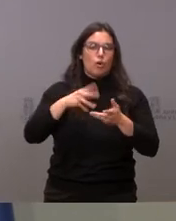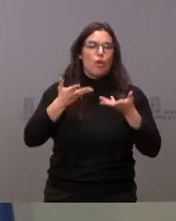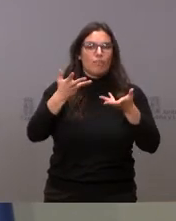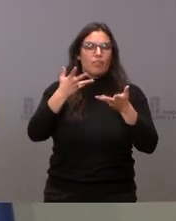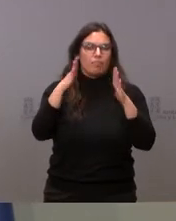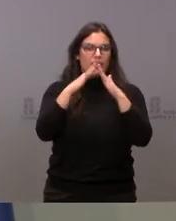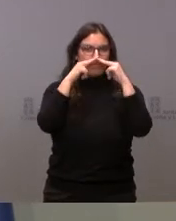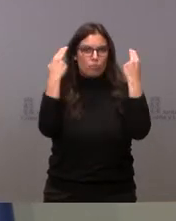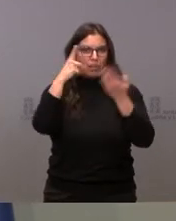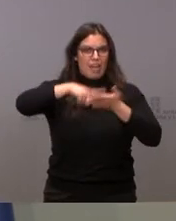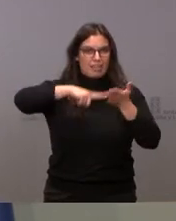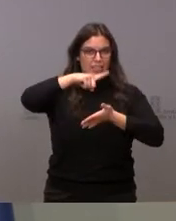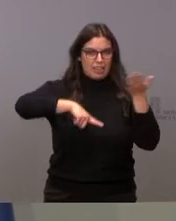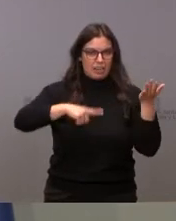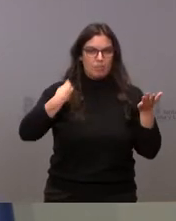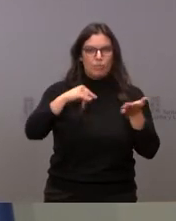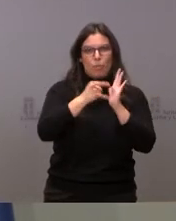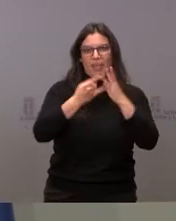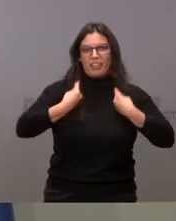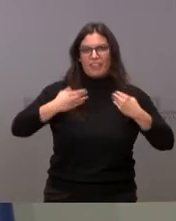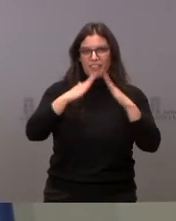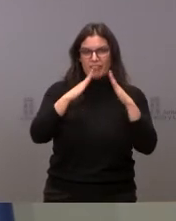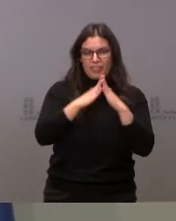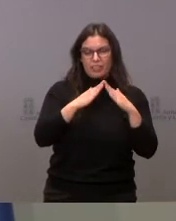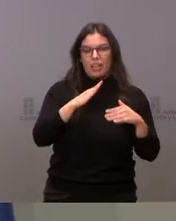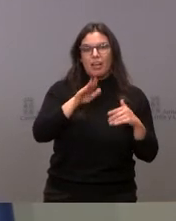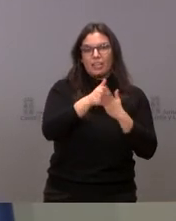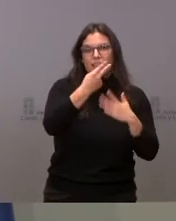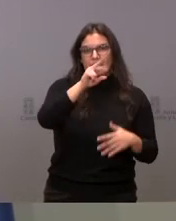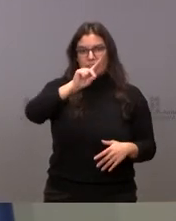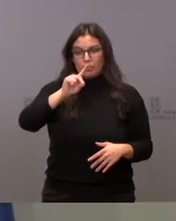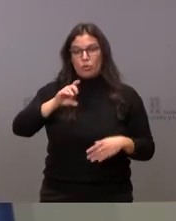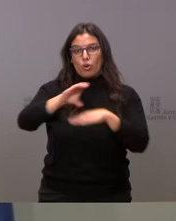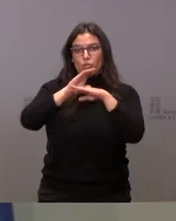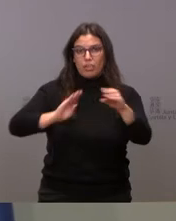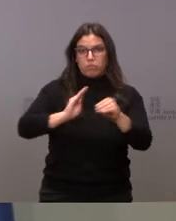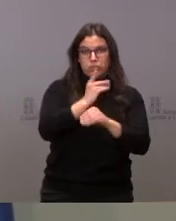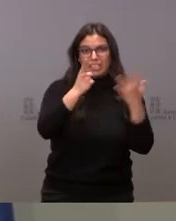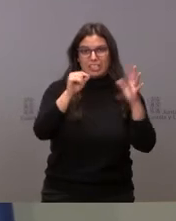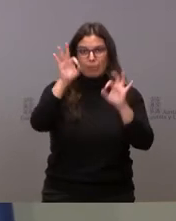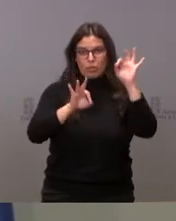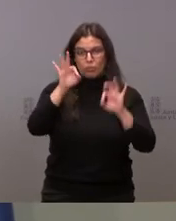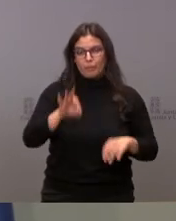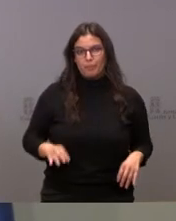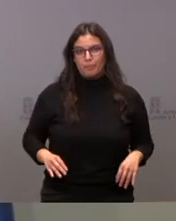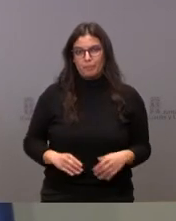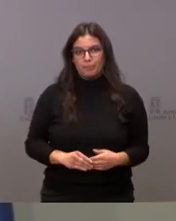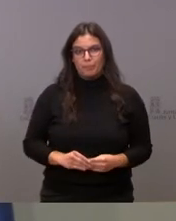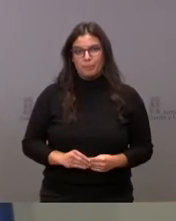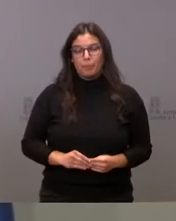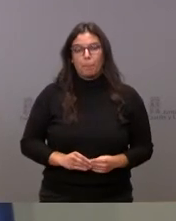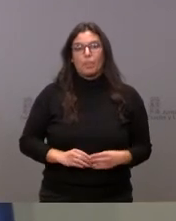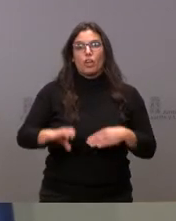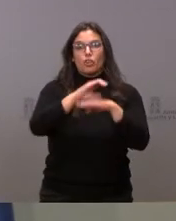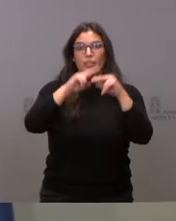2018-2021. La Consejería financia el 60% del coste de estas viviendas. La